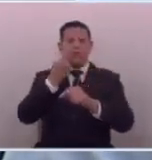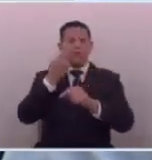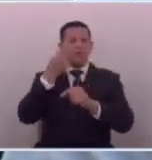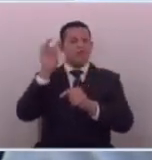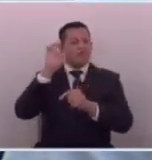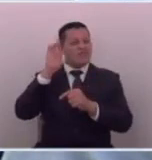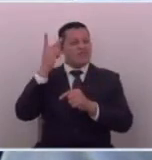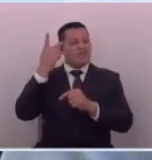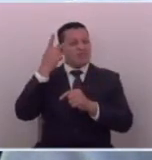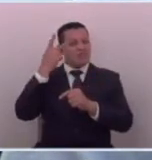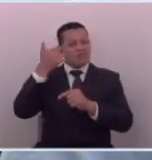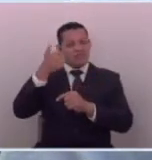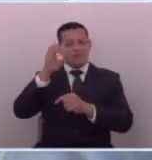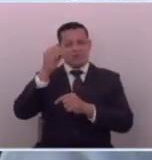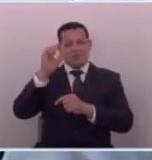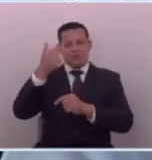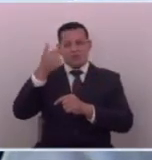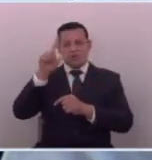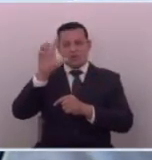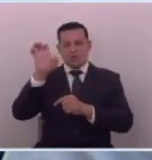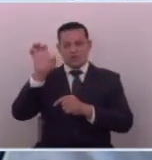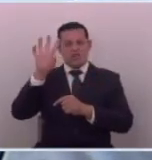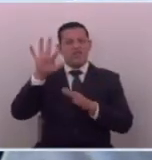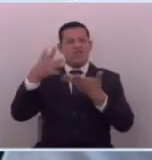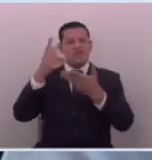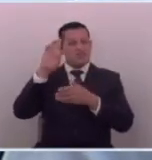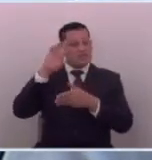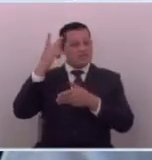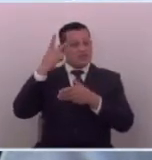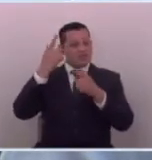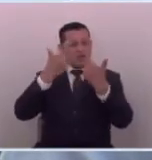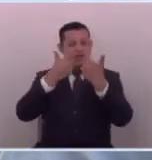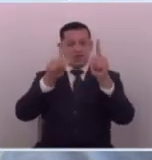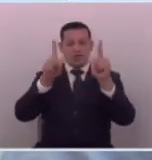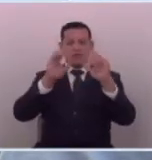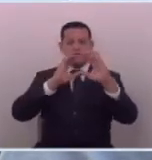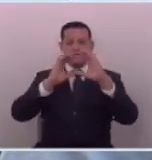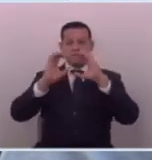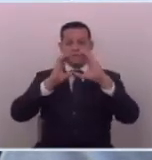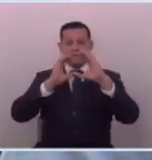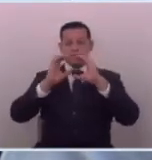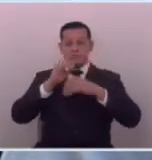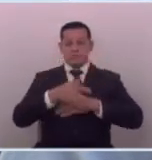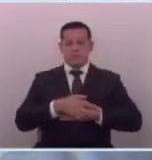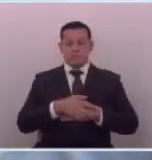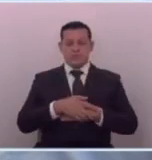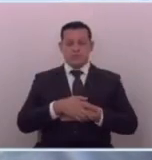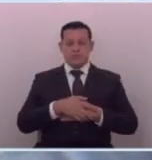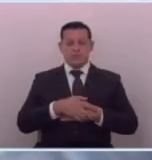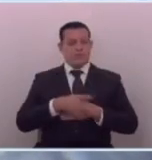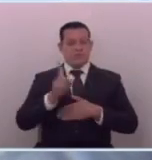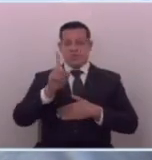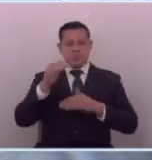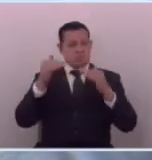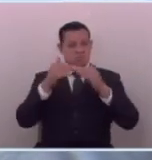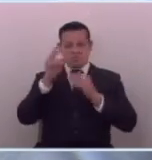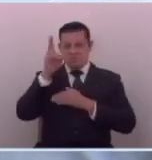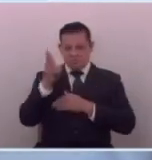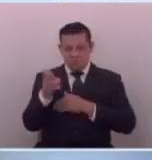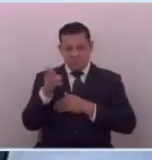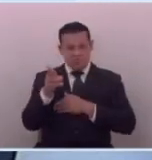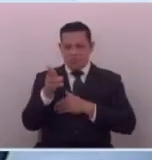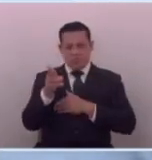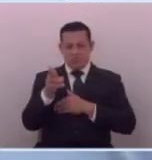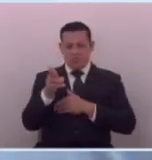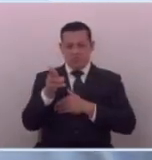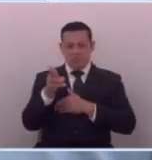en google qué significa la libertad de prensa porque no es igual que aunque